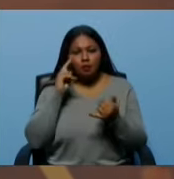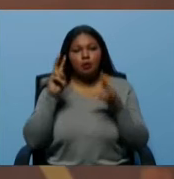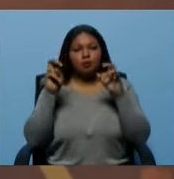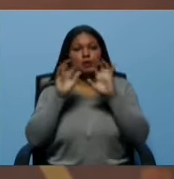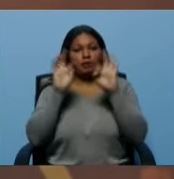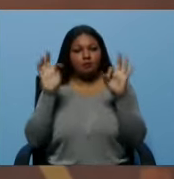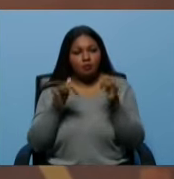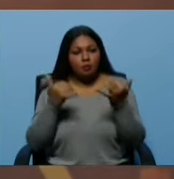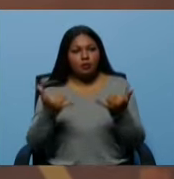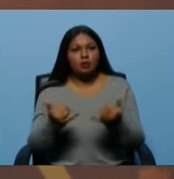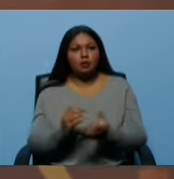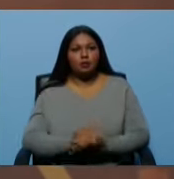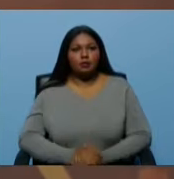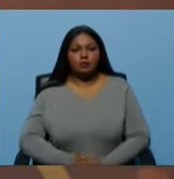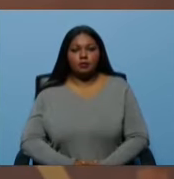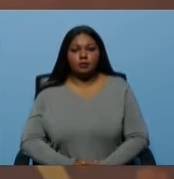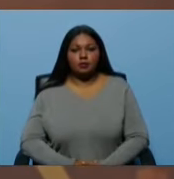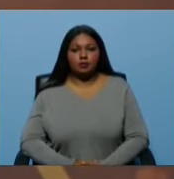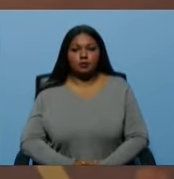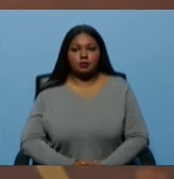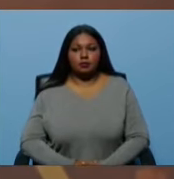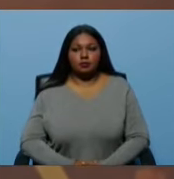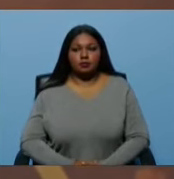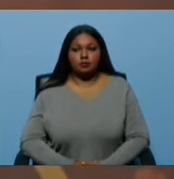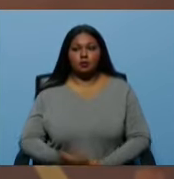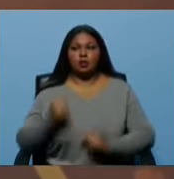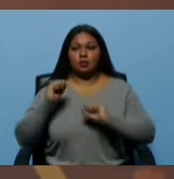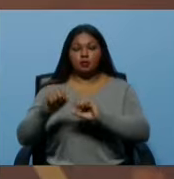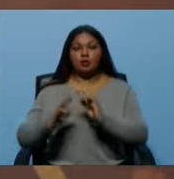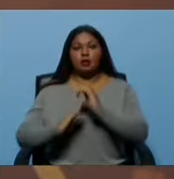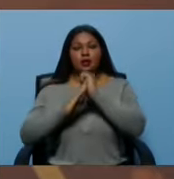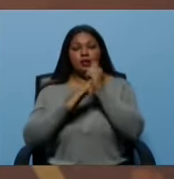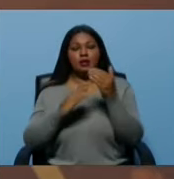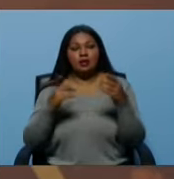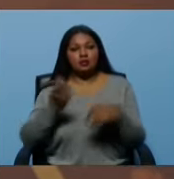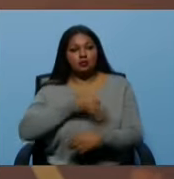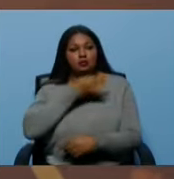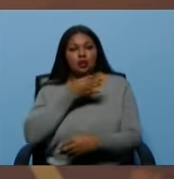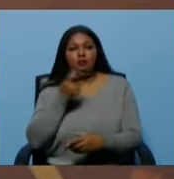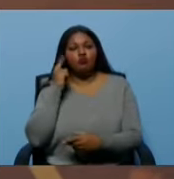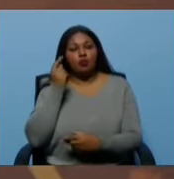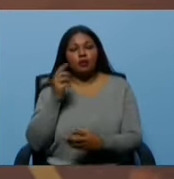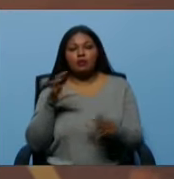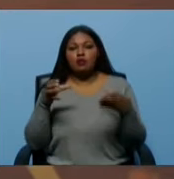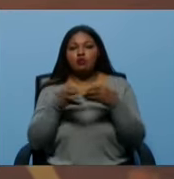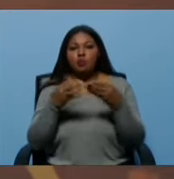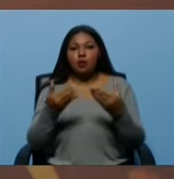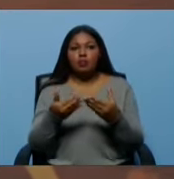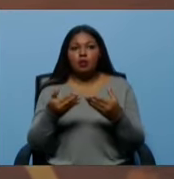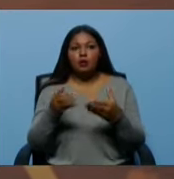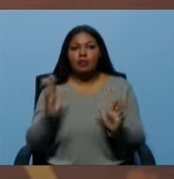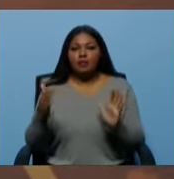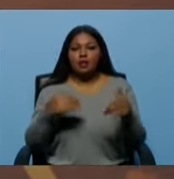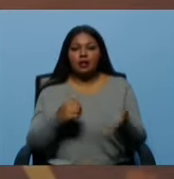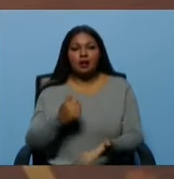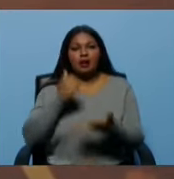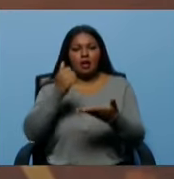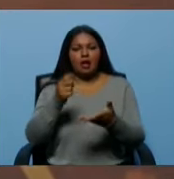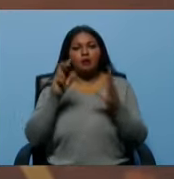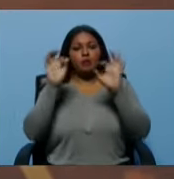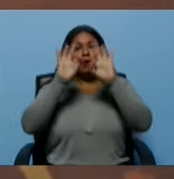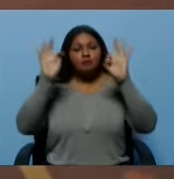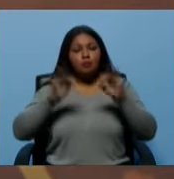imagen, inclusive arremetían contra los líderes sociales, contra las mujeres de los CLAP, ¿no? Hablaba, ¿no? Que tiene que haber una nueva estética, ¿no?